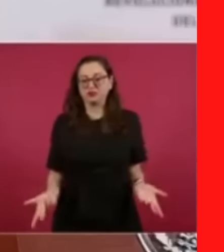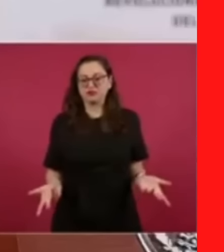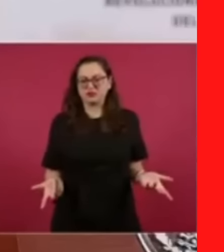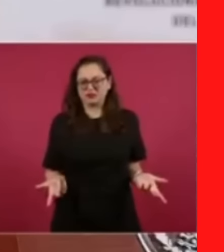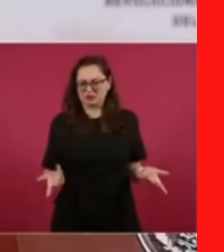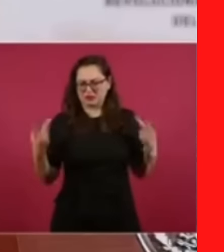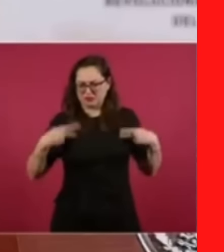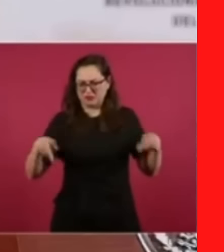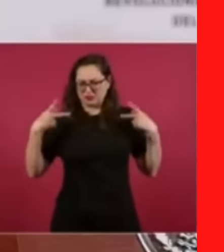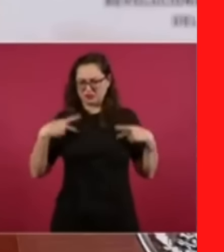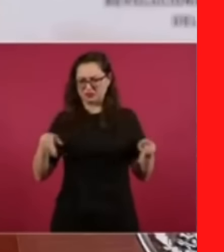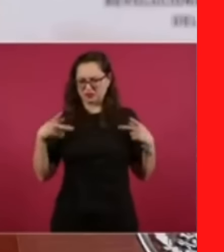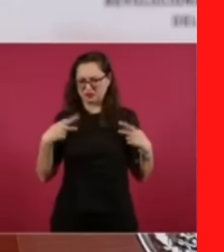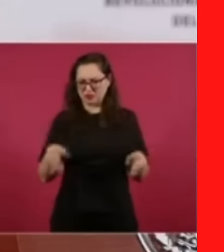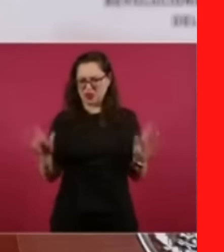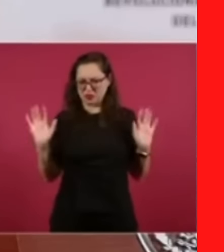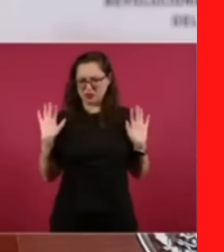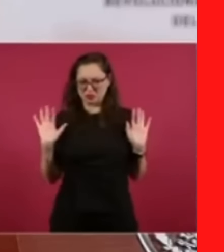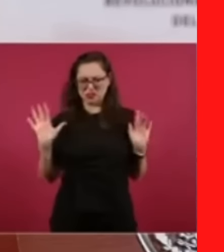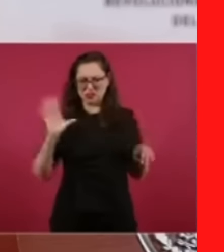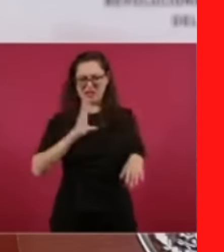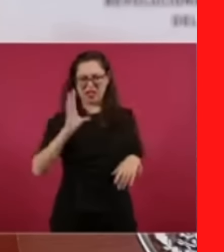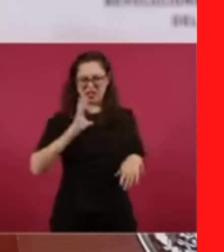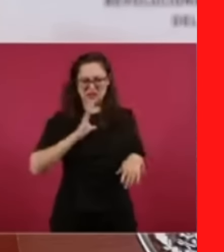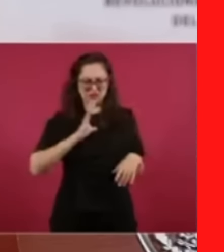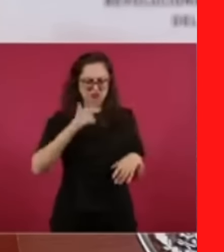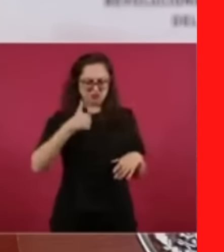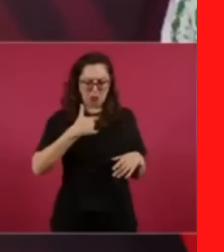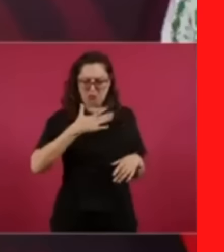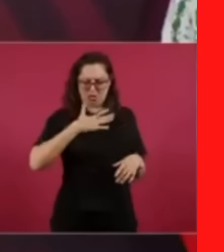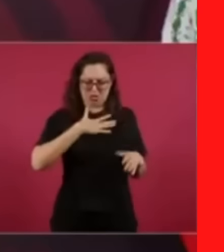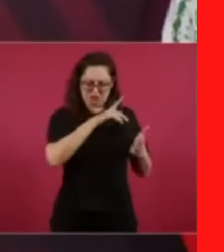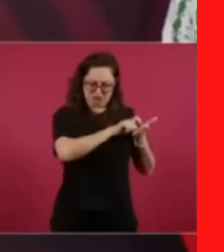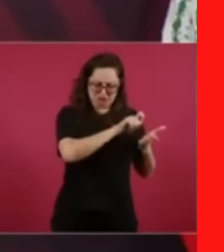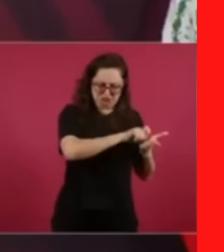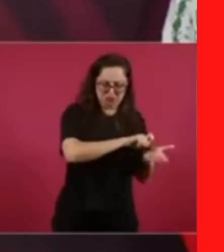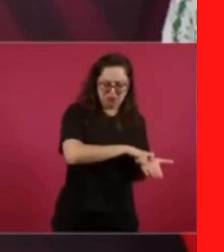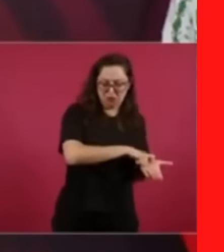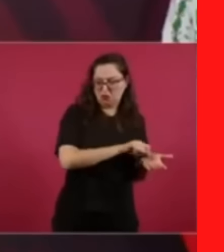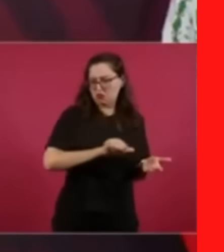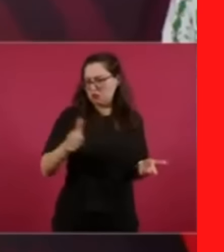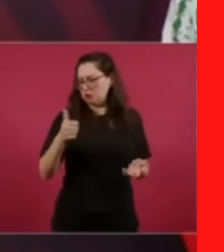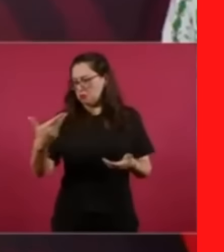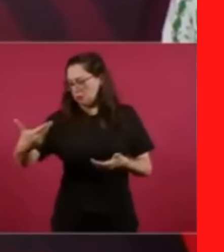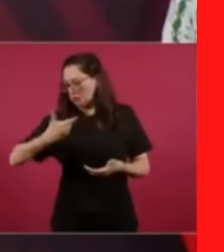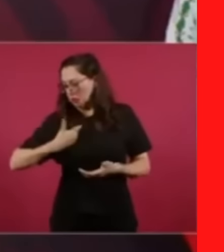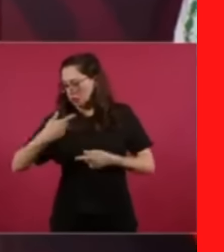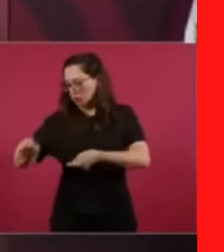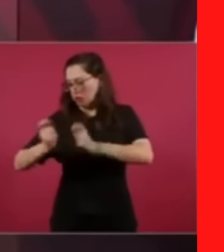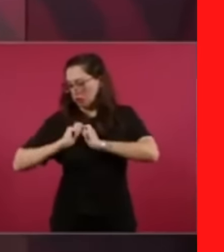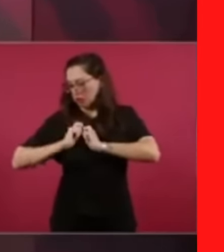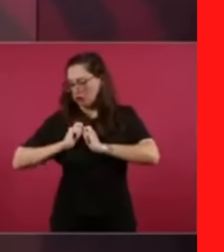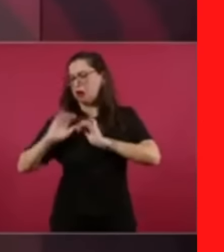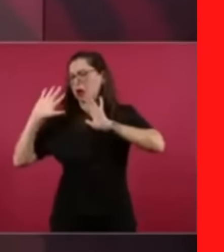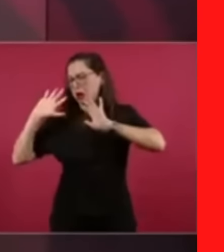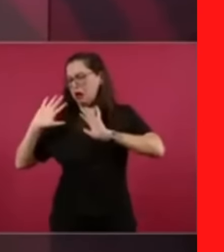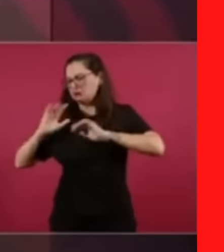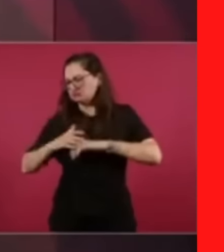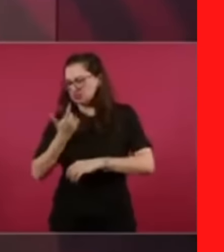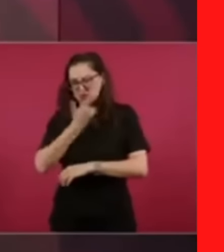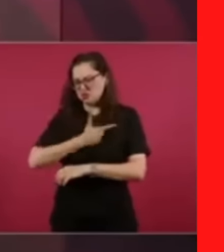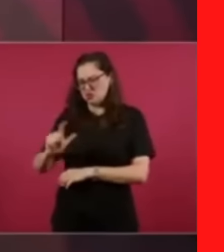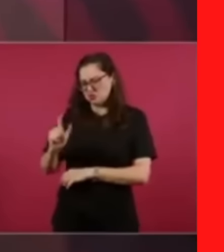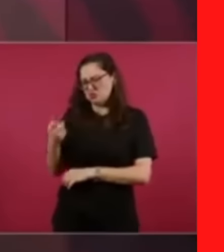por encargo esto, lo hacen.